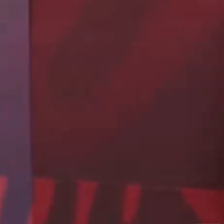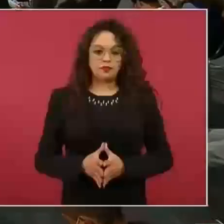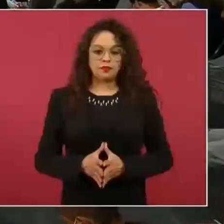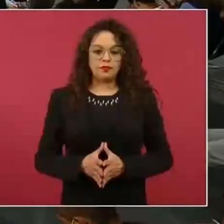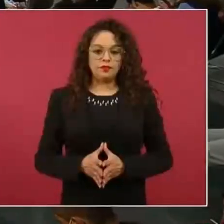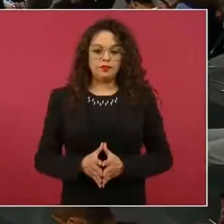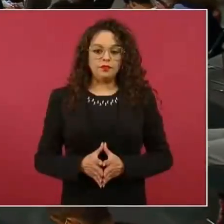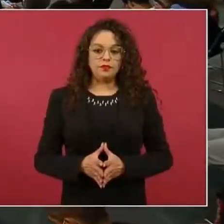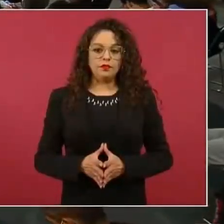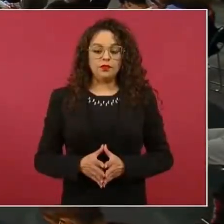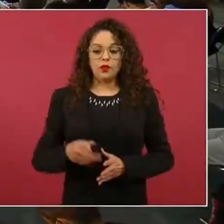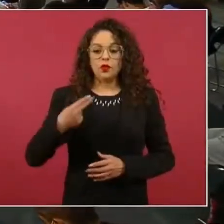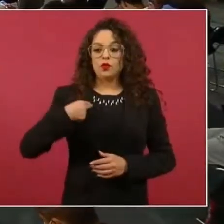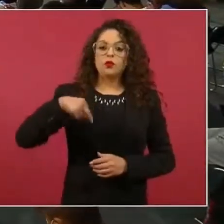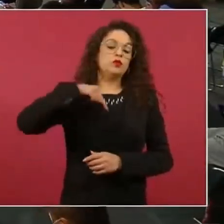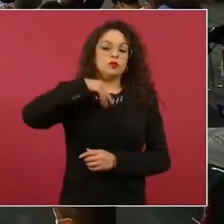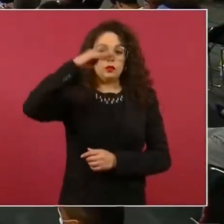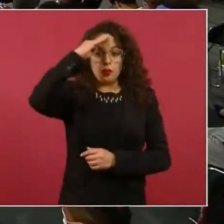costó.